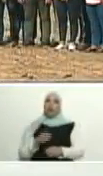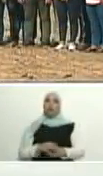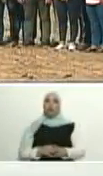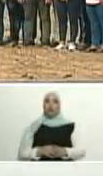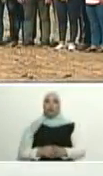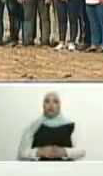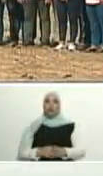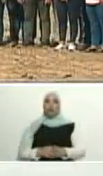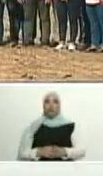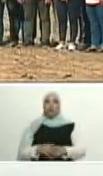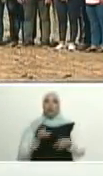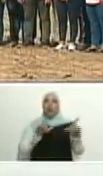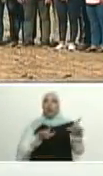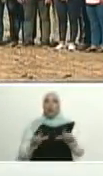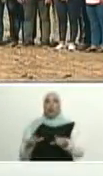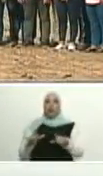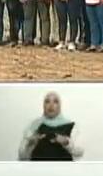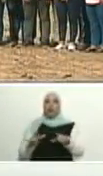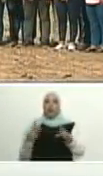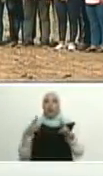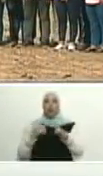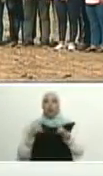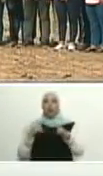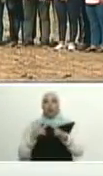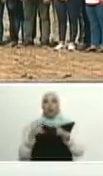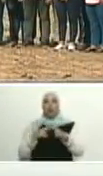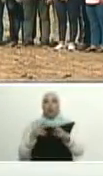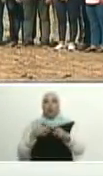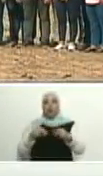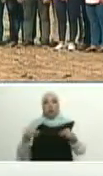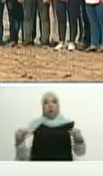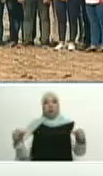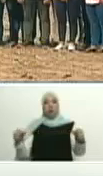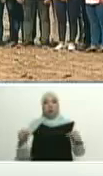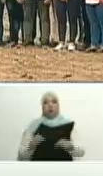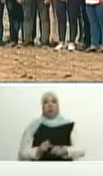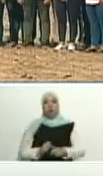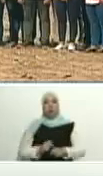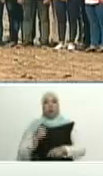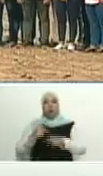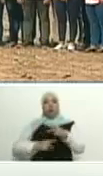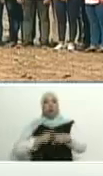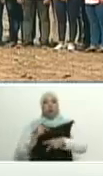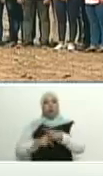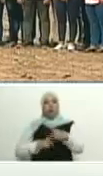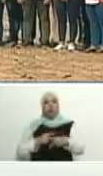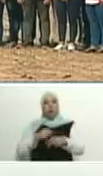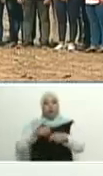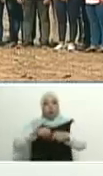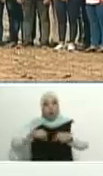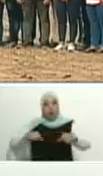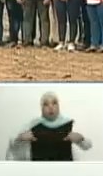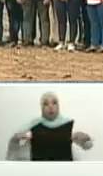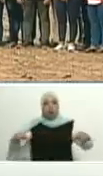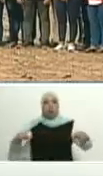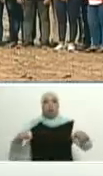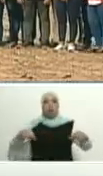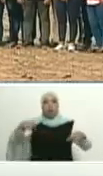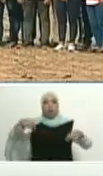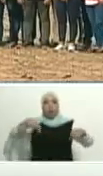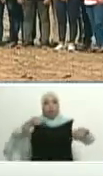Y ya con los campesinos y campesinas, con los productores del campo, no sólo